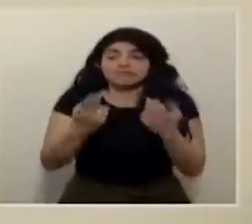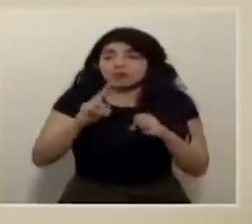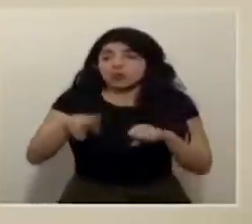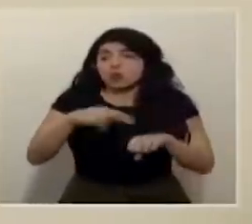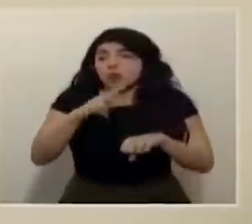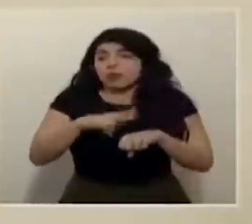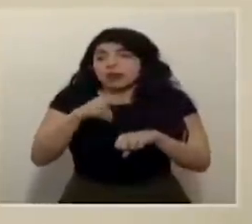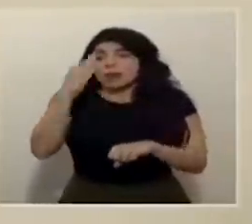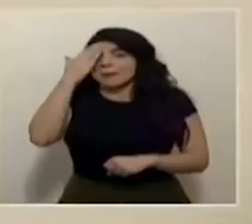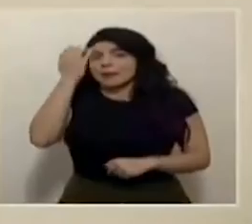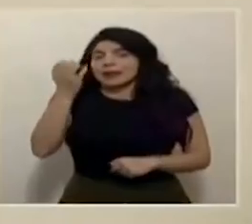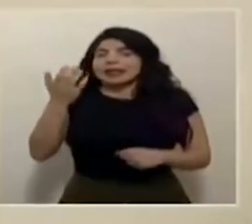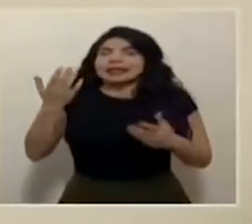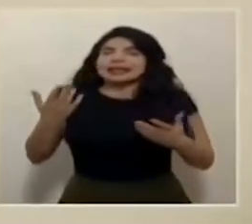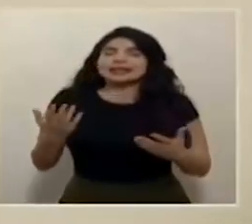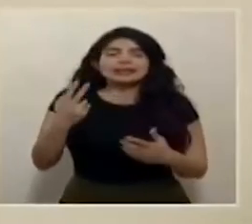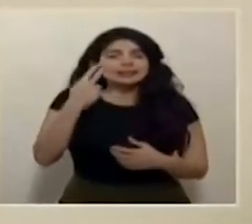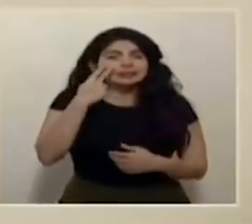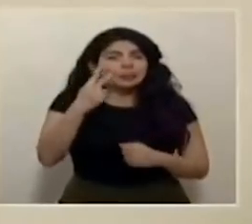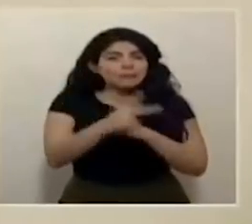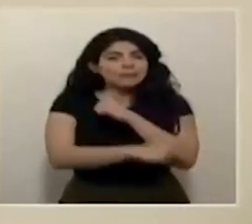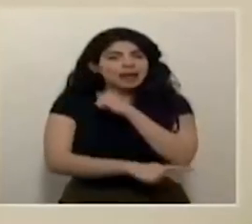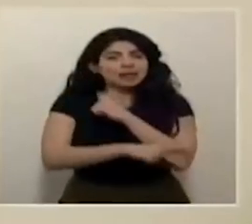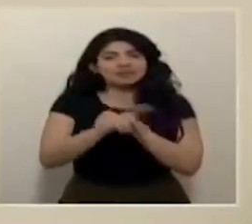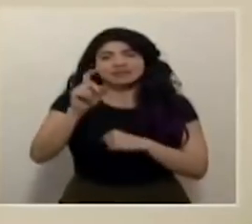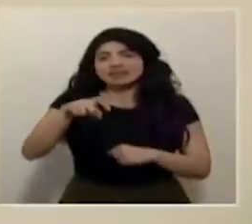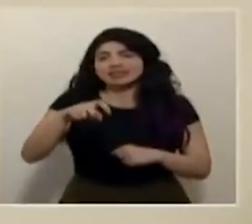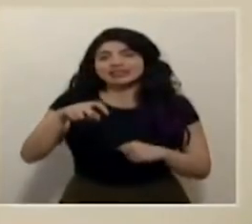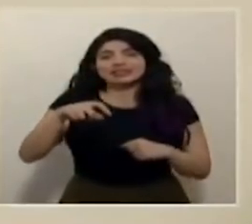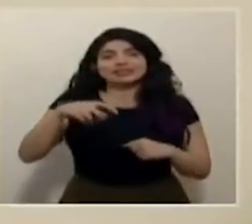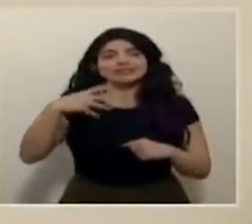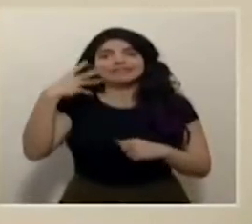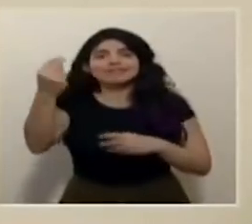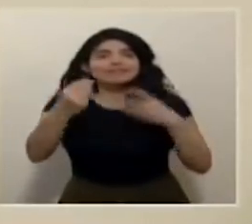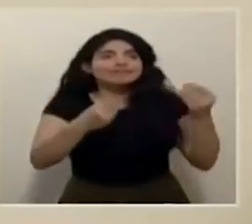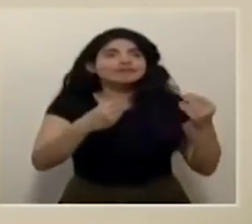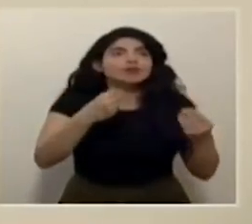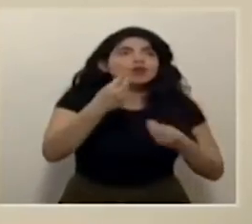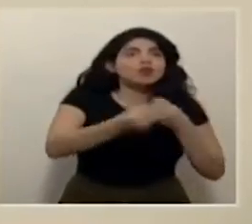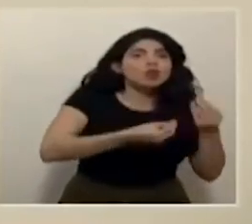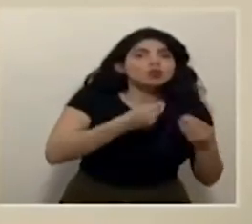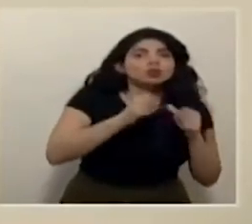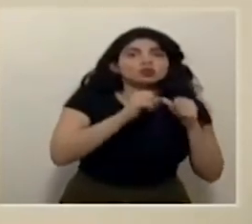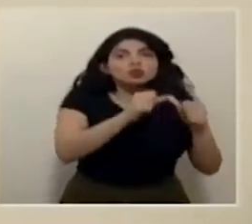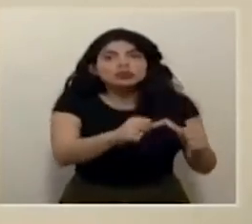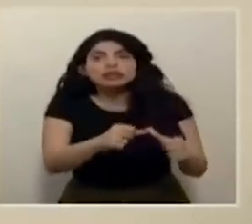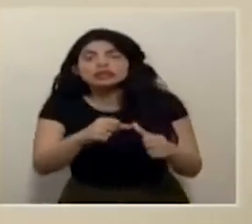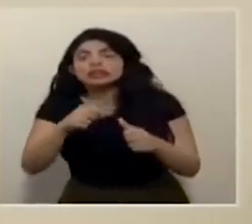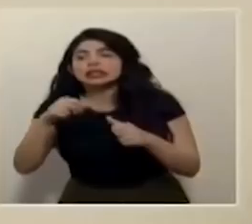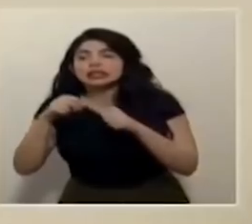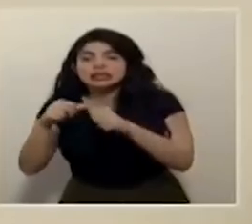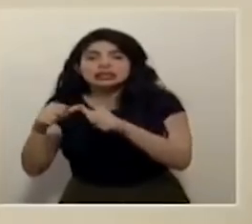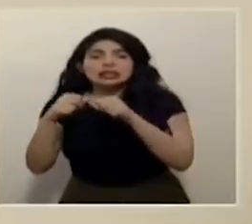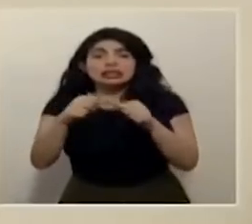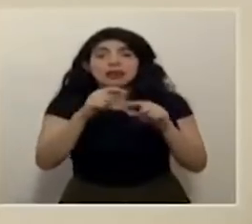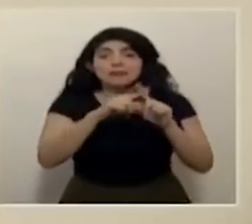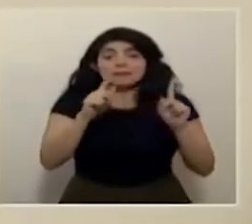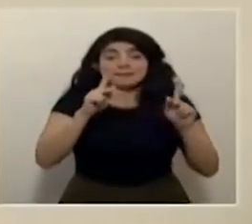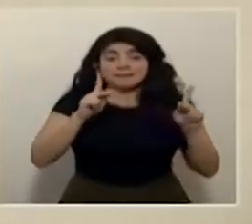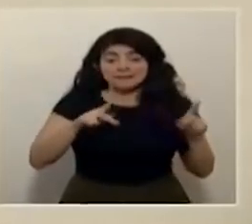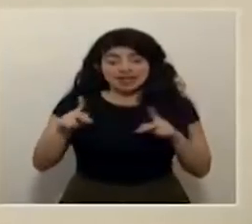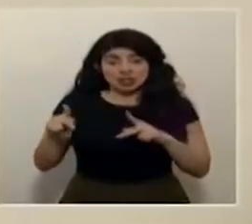las o vamos a ver el país tiene que movilizarse el país tiene que seguir produciendo pero lo que hemos dicho es que la gente